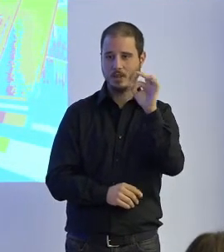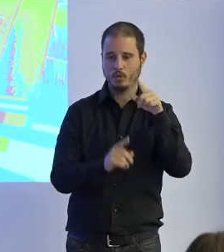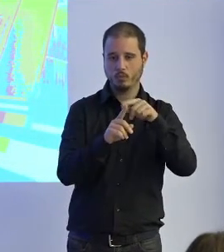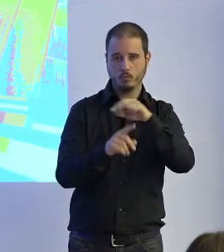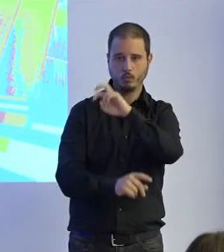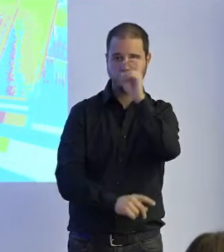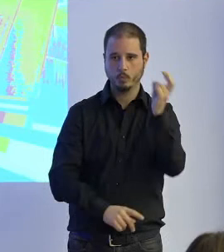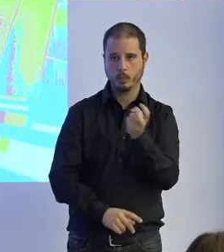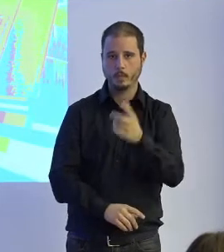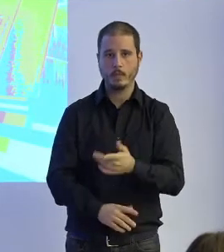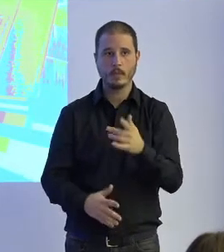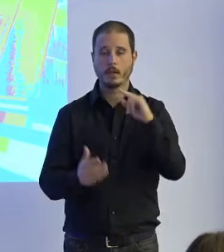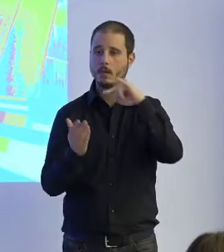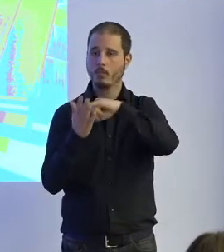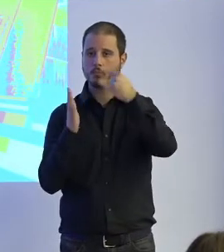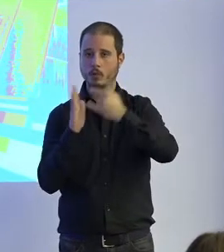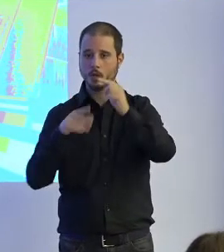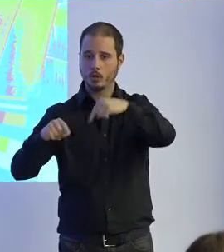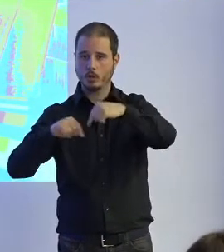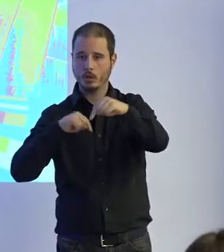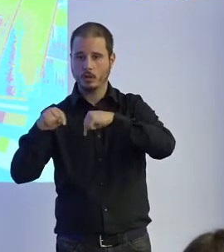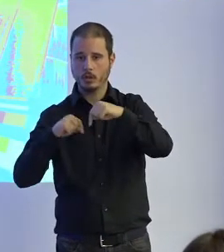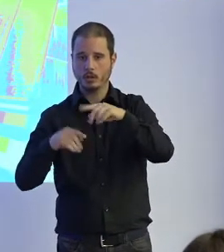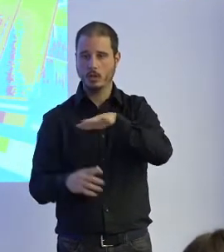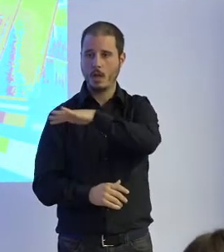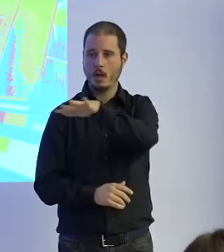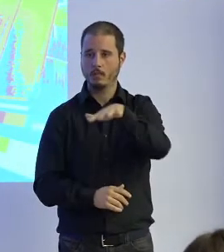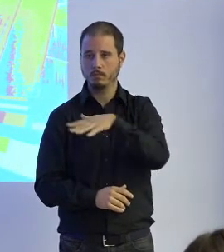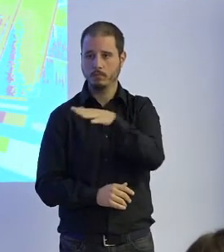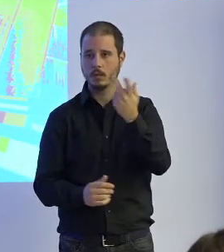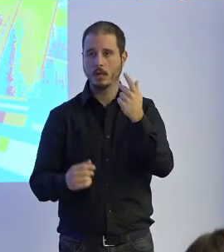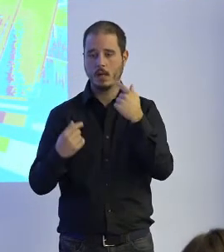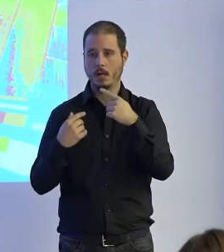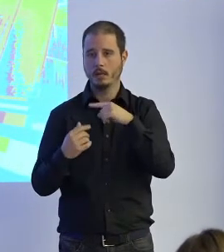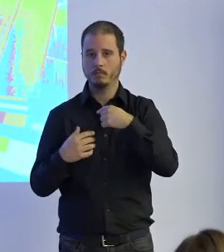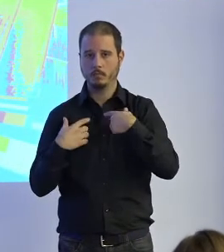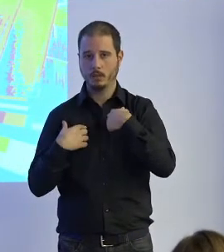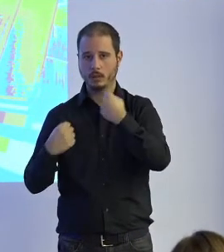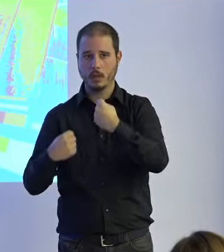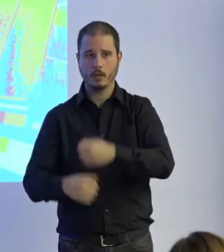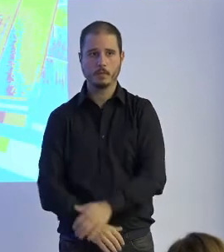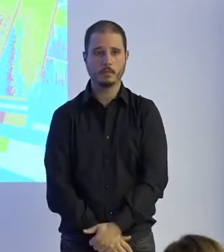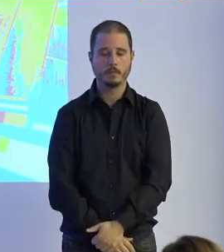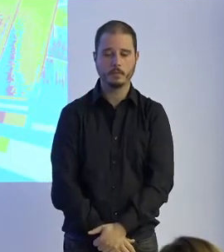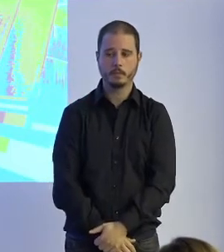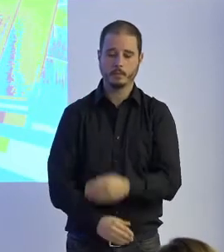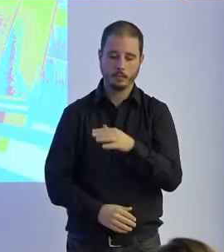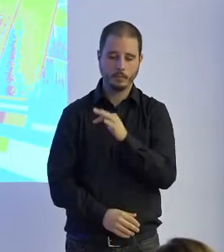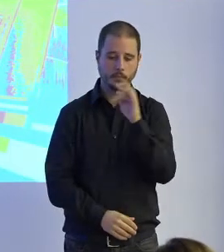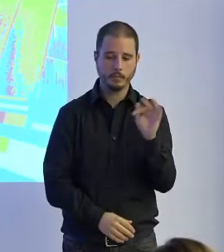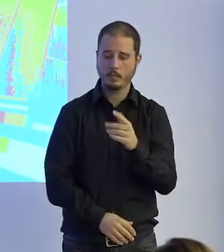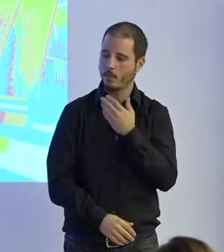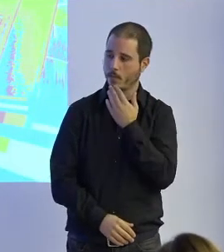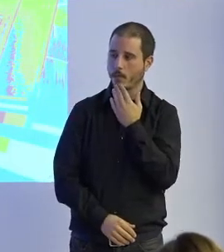proyectos de logística en entornos sanitarios adelante bueno muchas